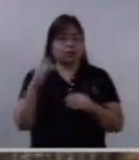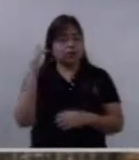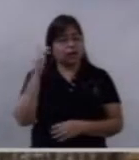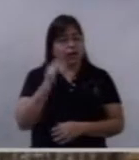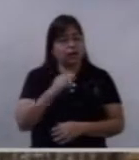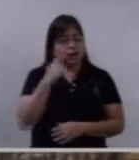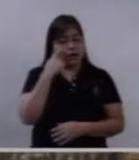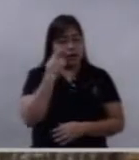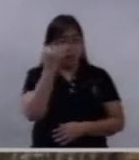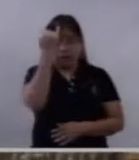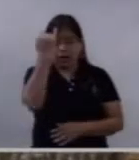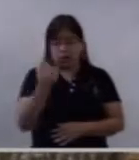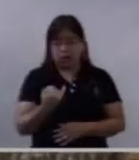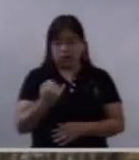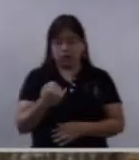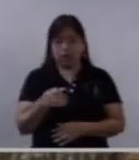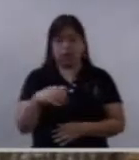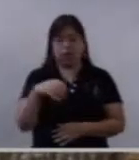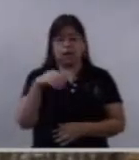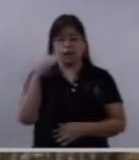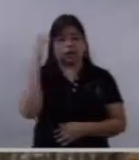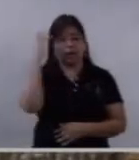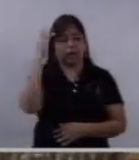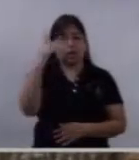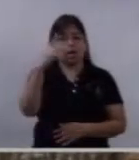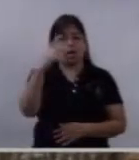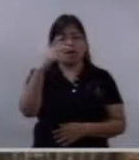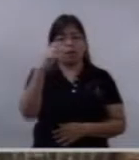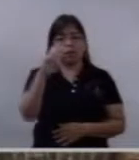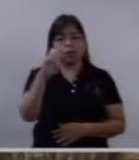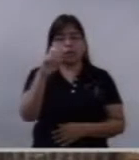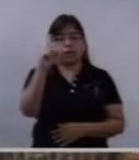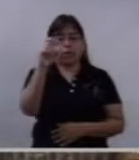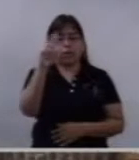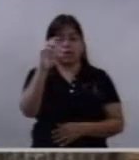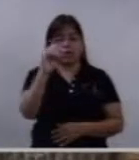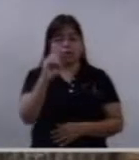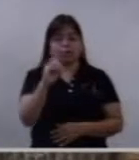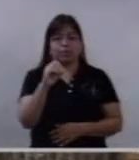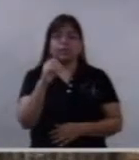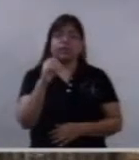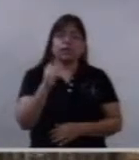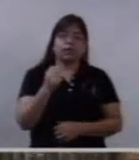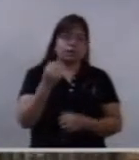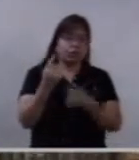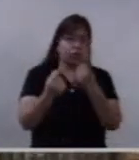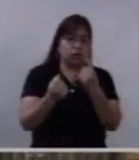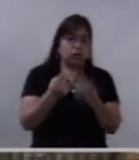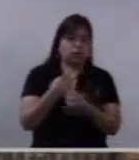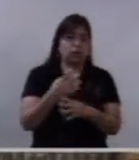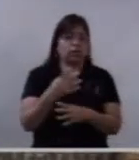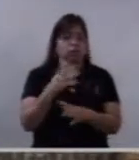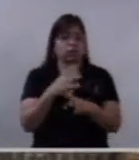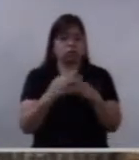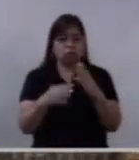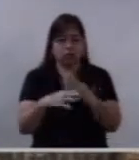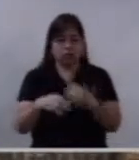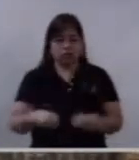viendo los contrastes de su vida. Por un lado,